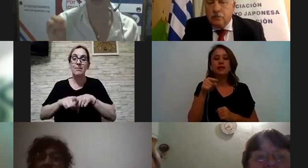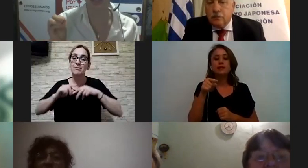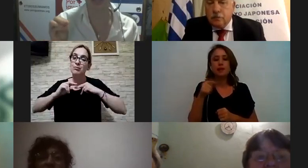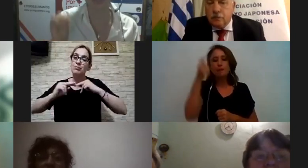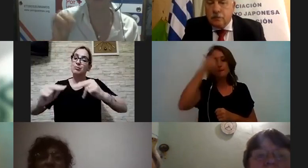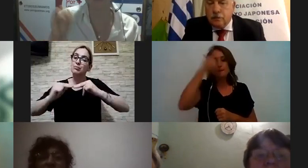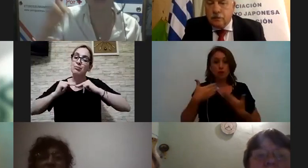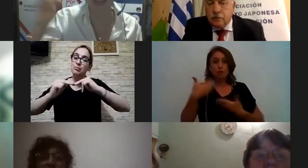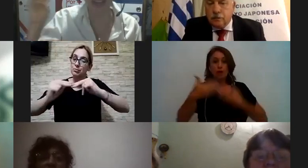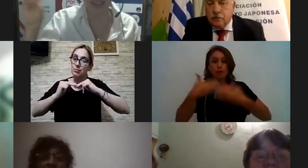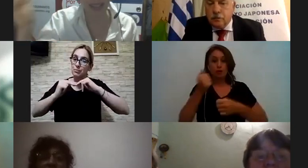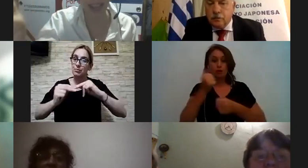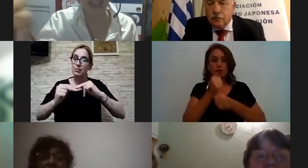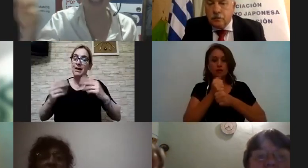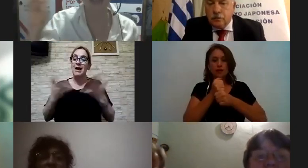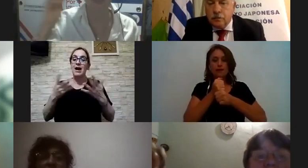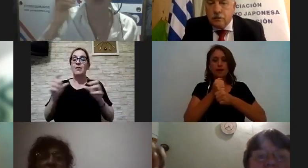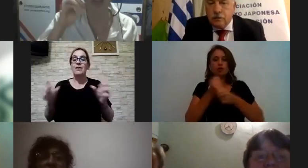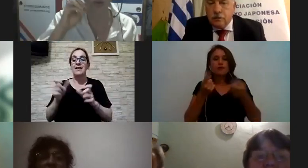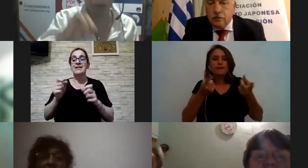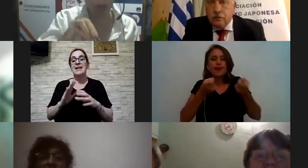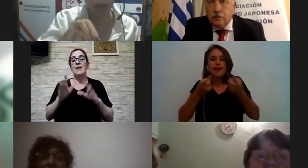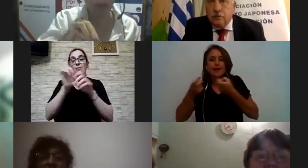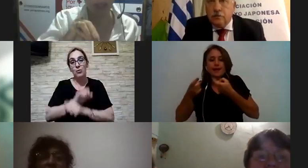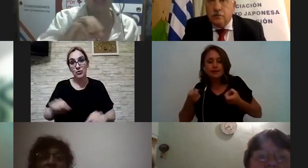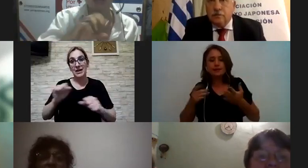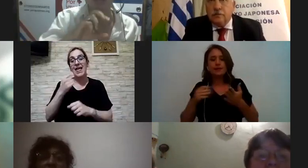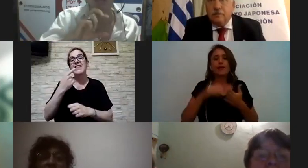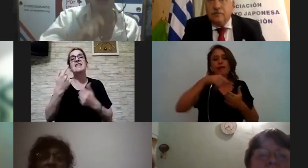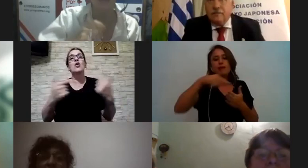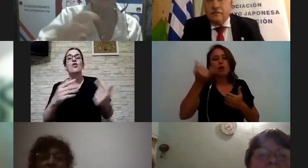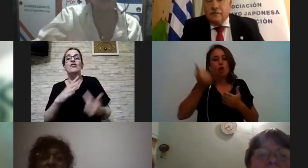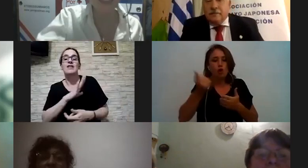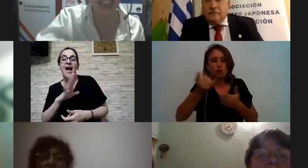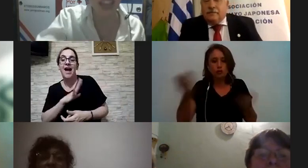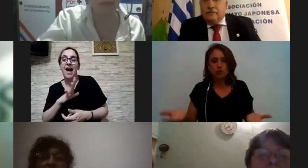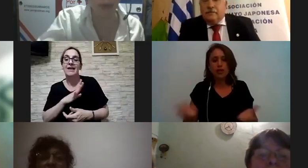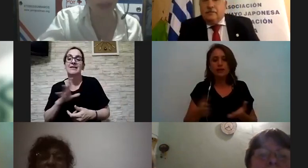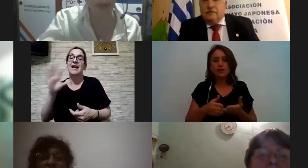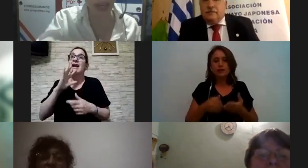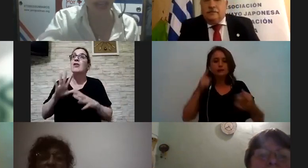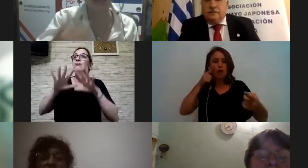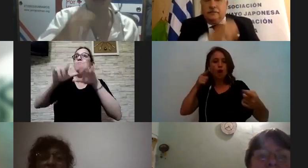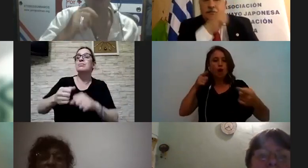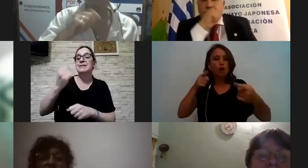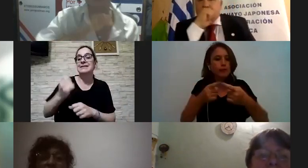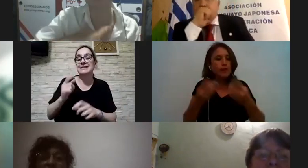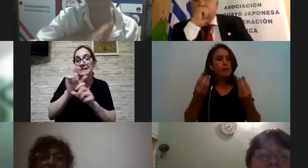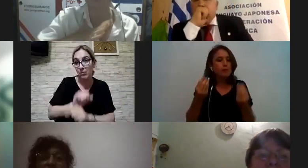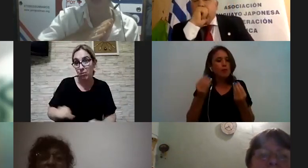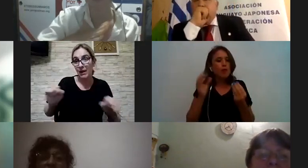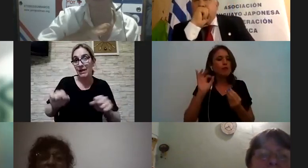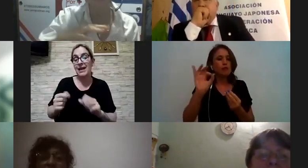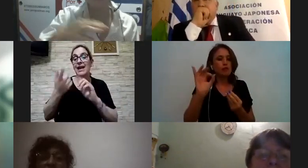en esto determinar las necesidades determinar los recursos el alcance posible entonces